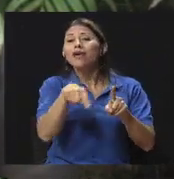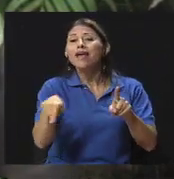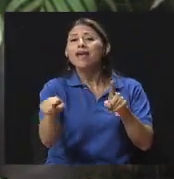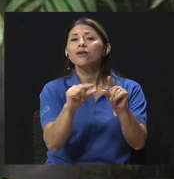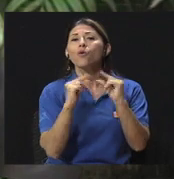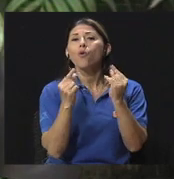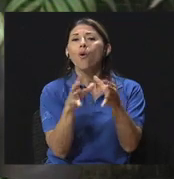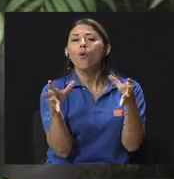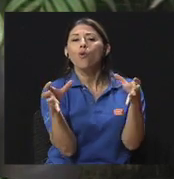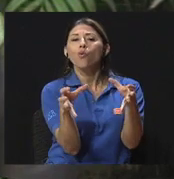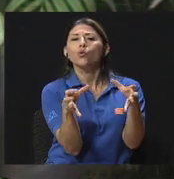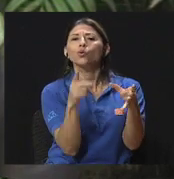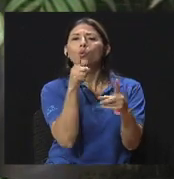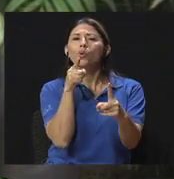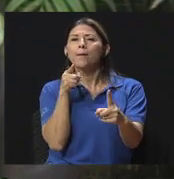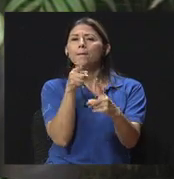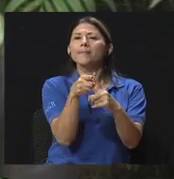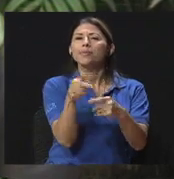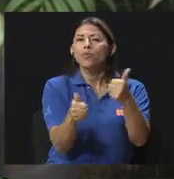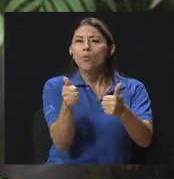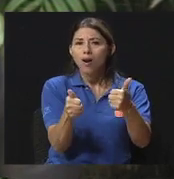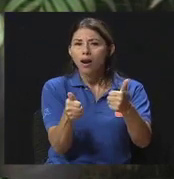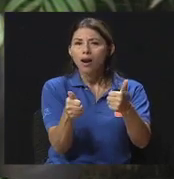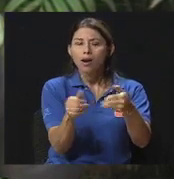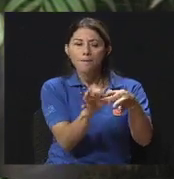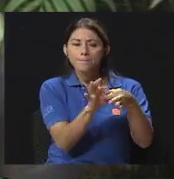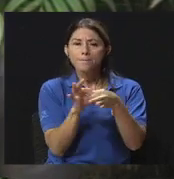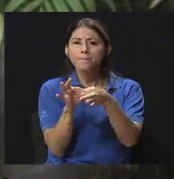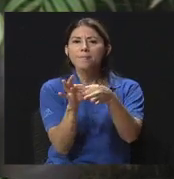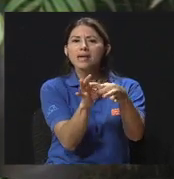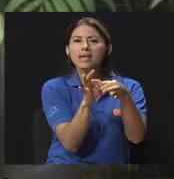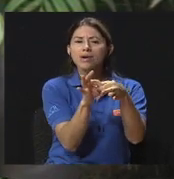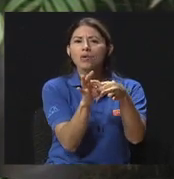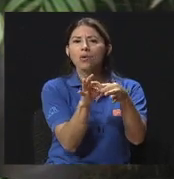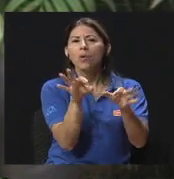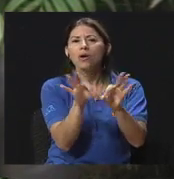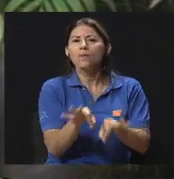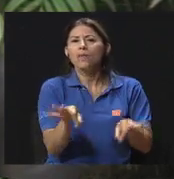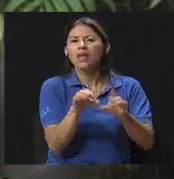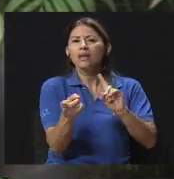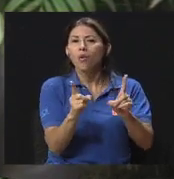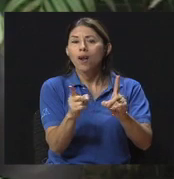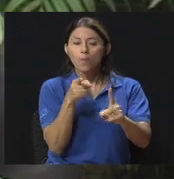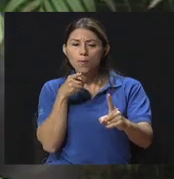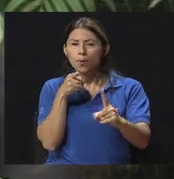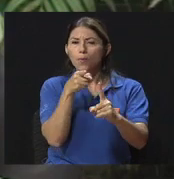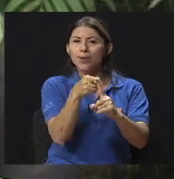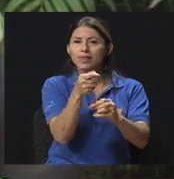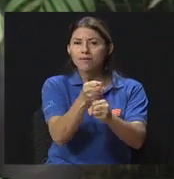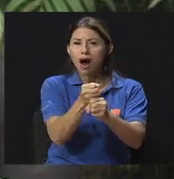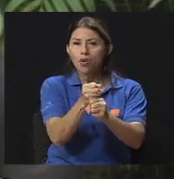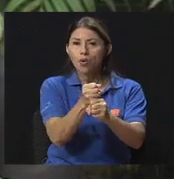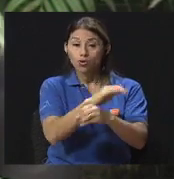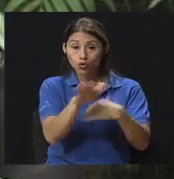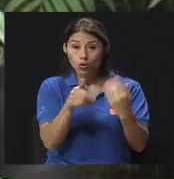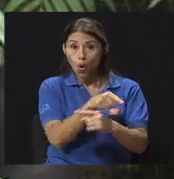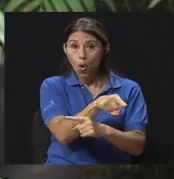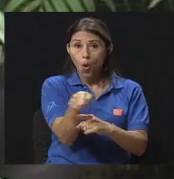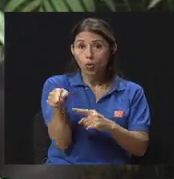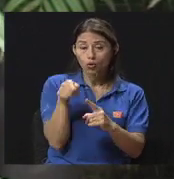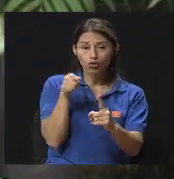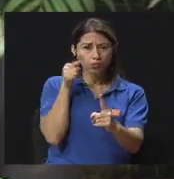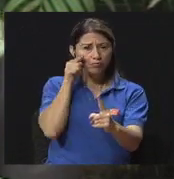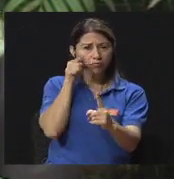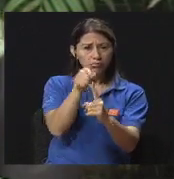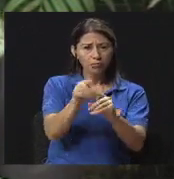¿Cuál es el propósito de ese vínculo? Es muy importante tenerlo claro. Si es el trabajo y todos tenemos una meta clara y queremos cumplir esa